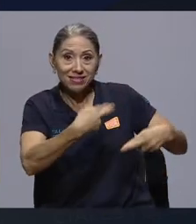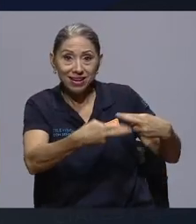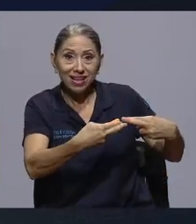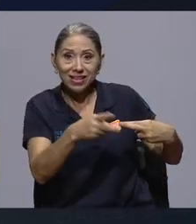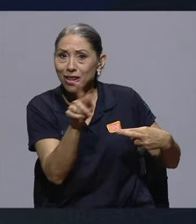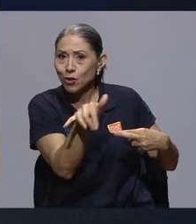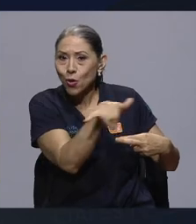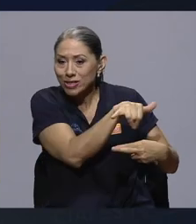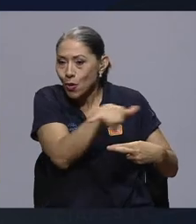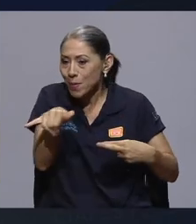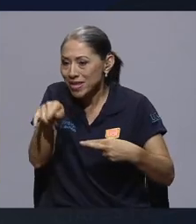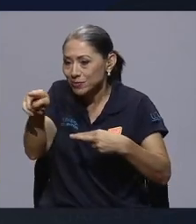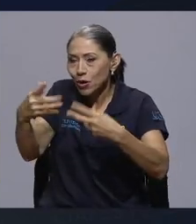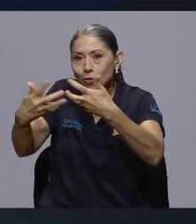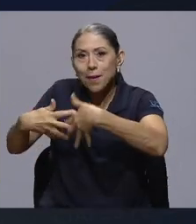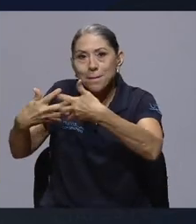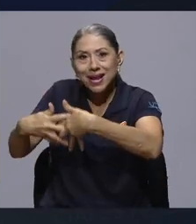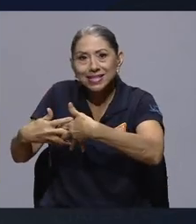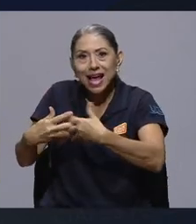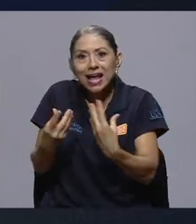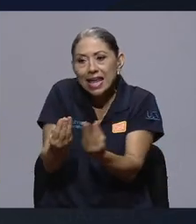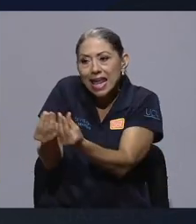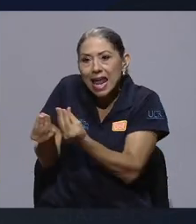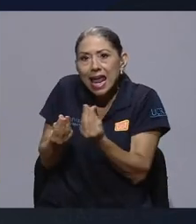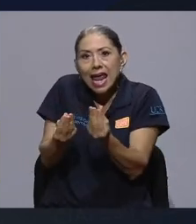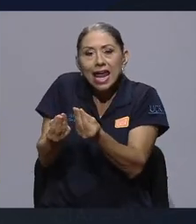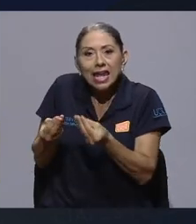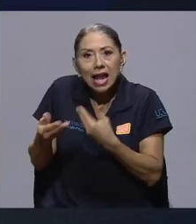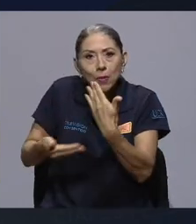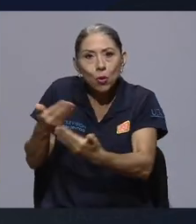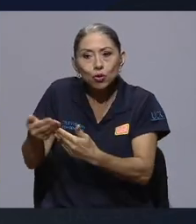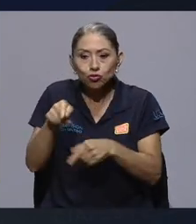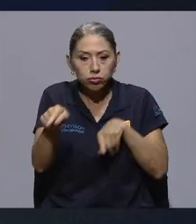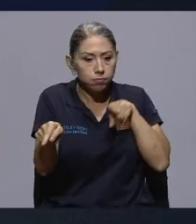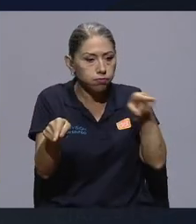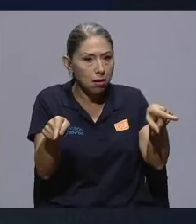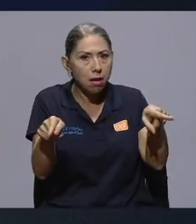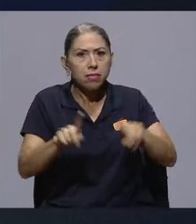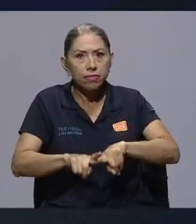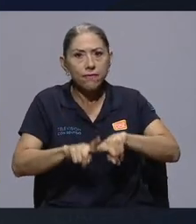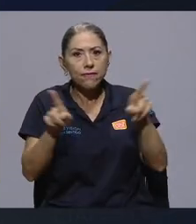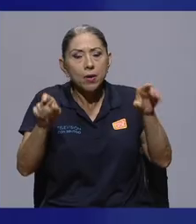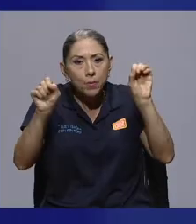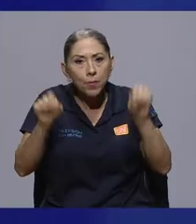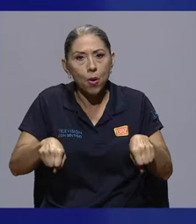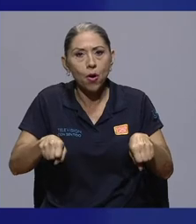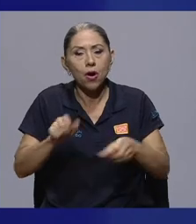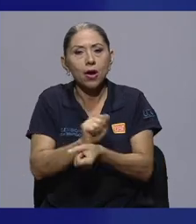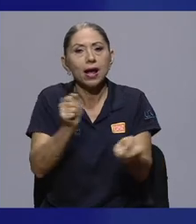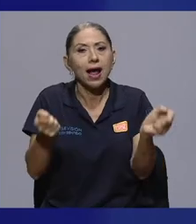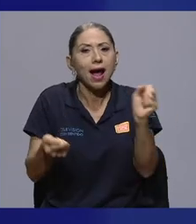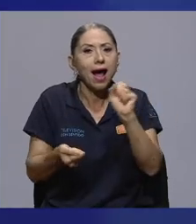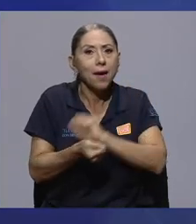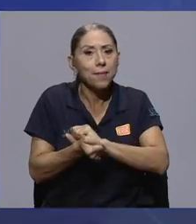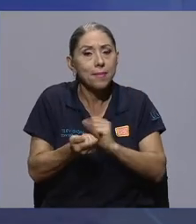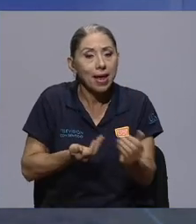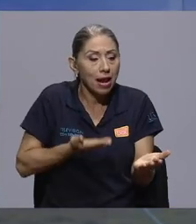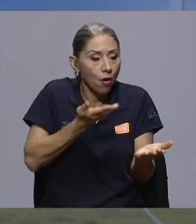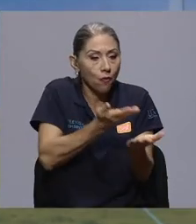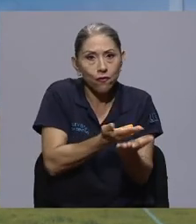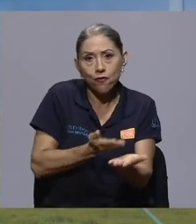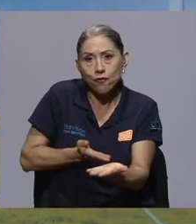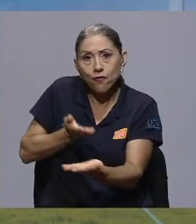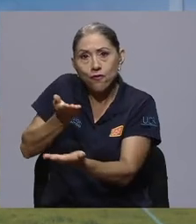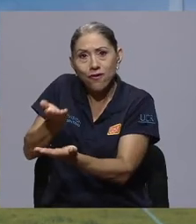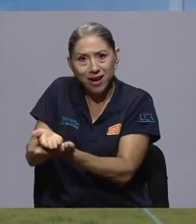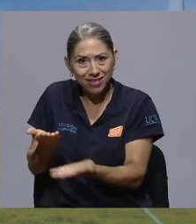que una empresa que genera productos, entonces a cada una le podemos cambiar la oferta, el valor que